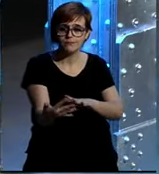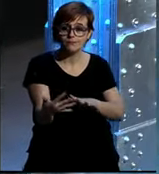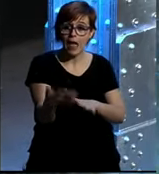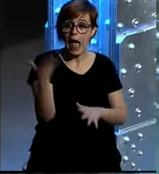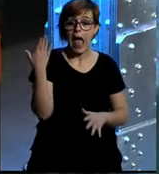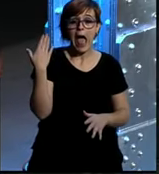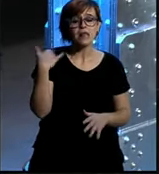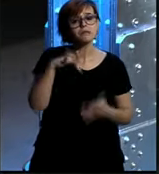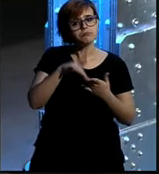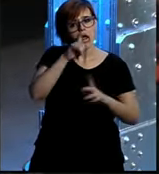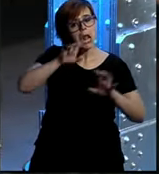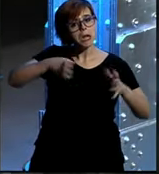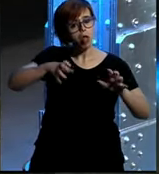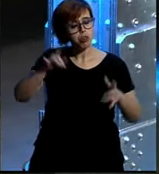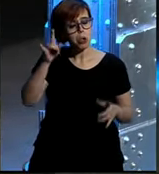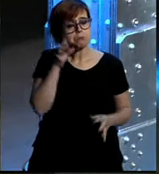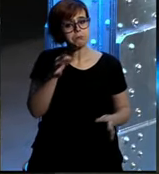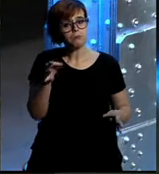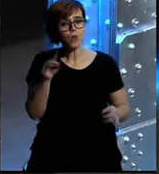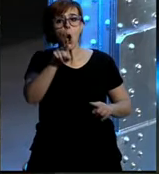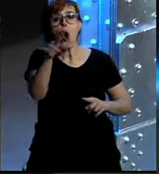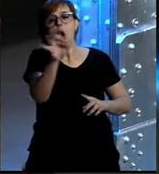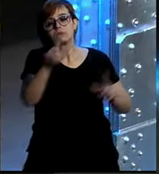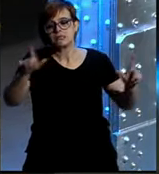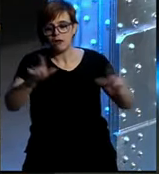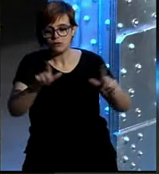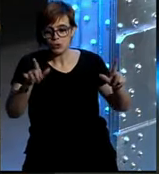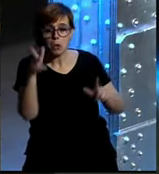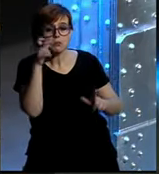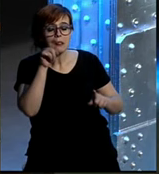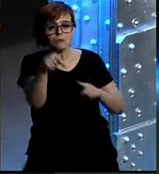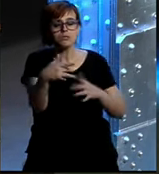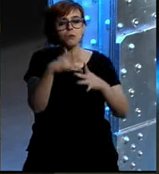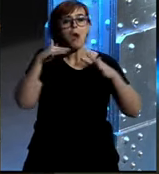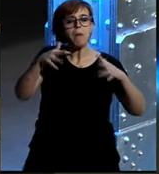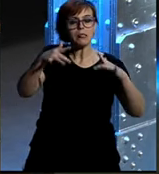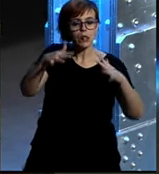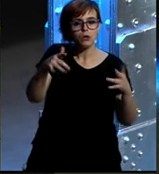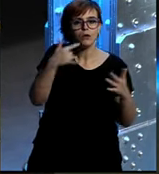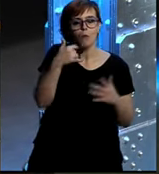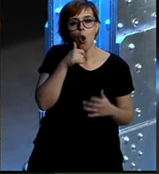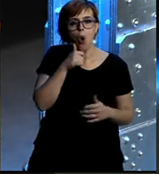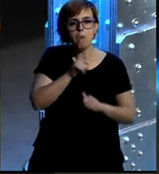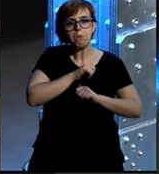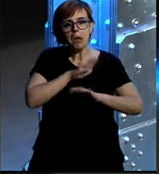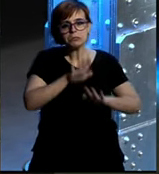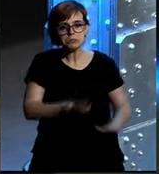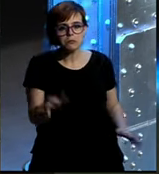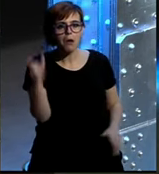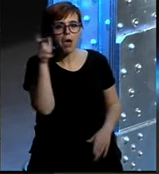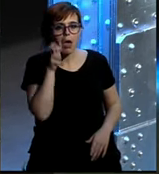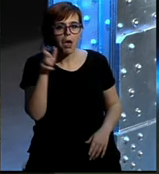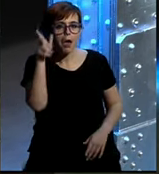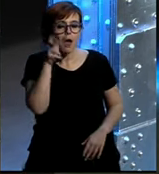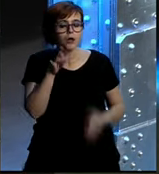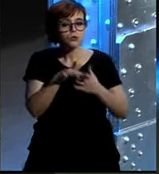antes escuchabais la radio o poníais la televisión y la retransmisión de un partido simplemente erais sujetos pasivos simplemente